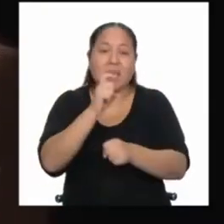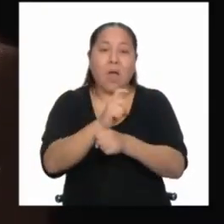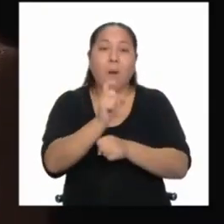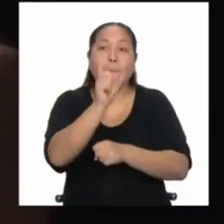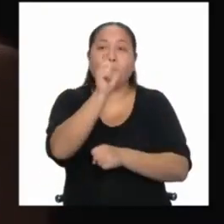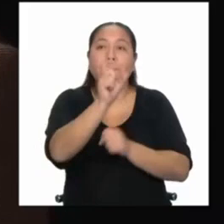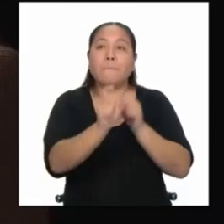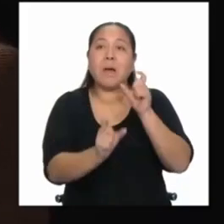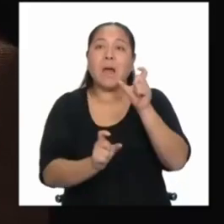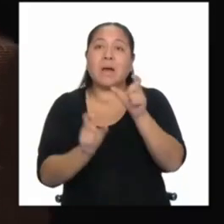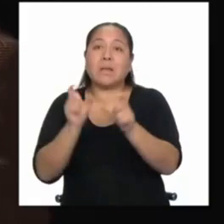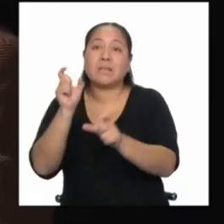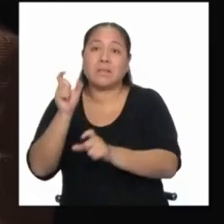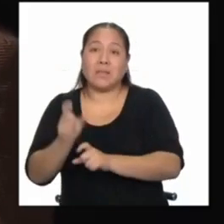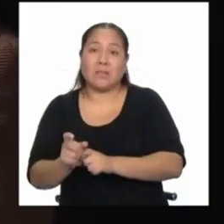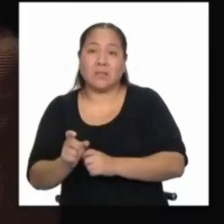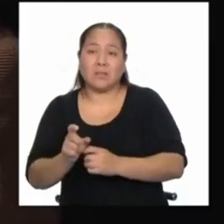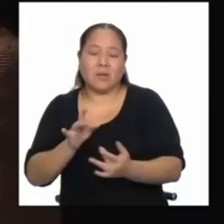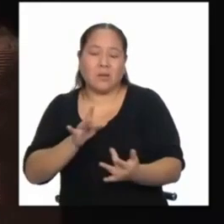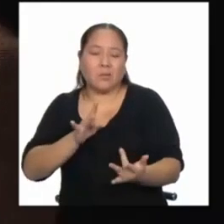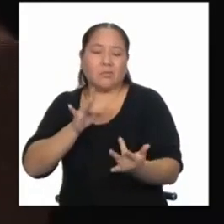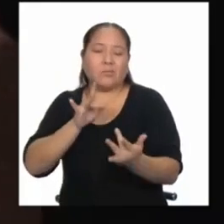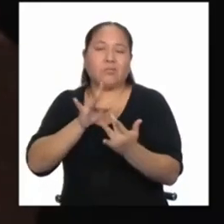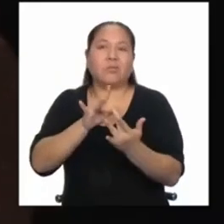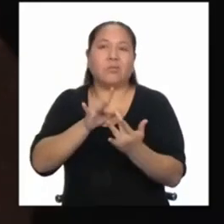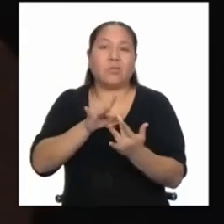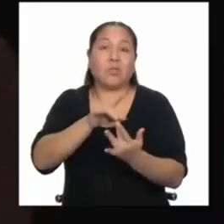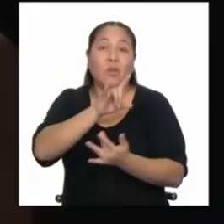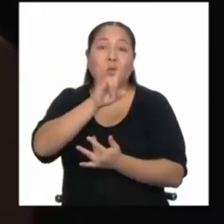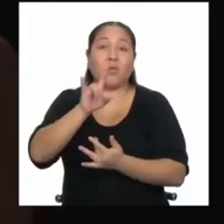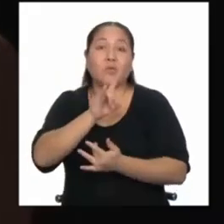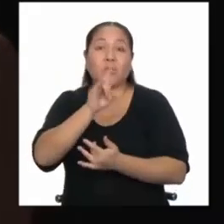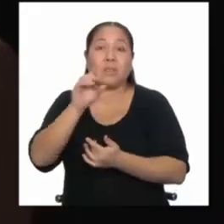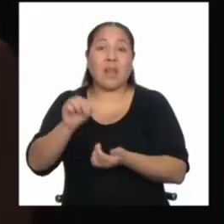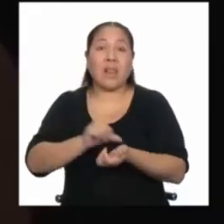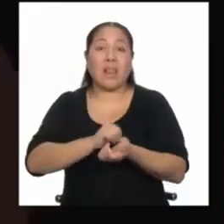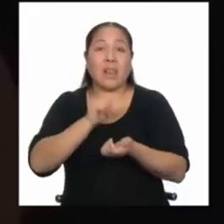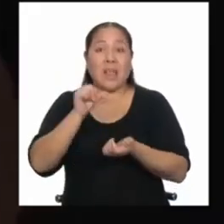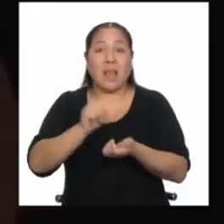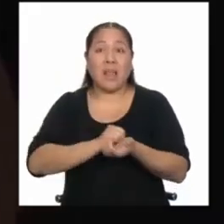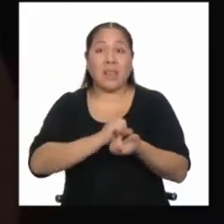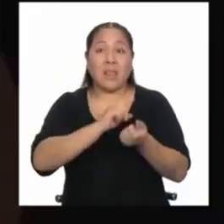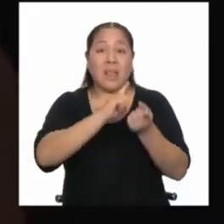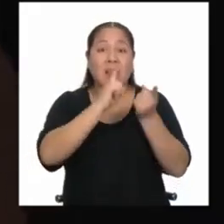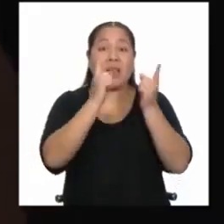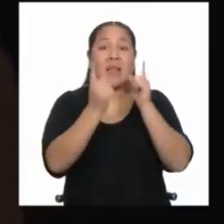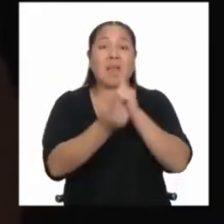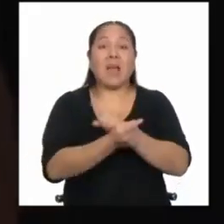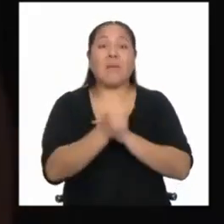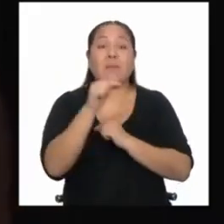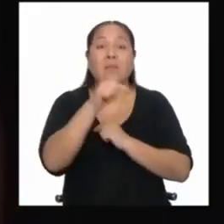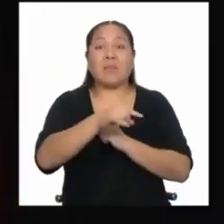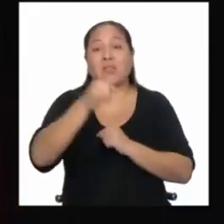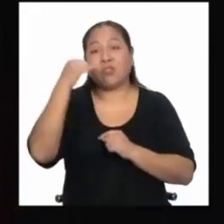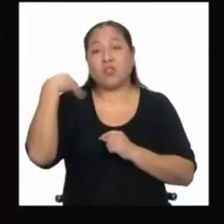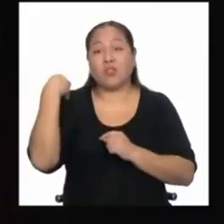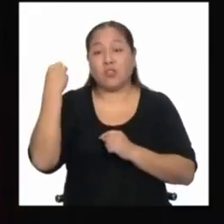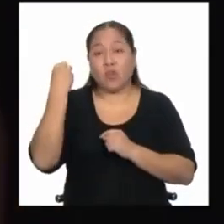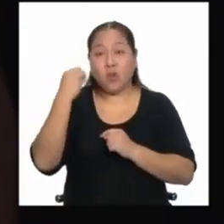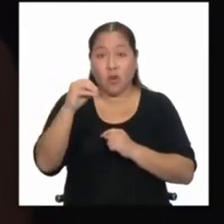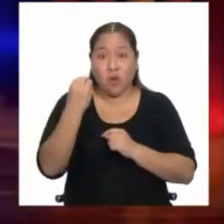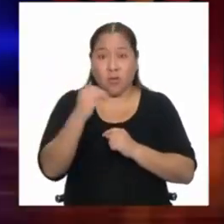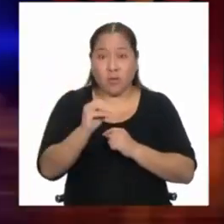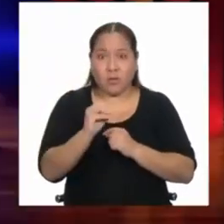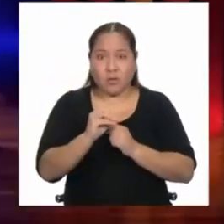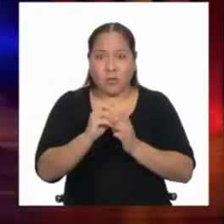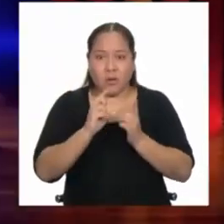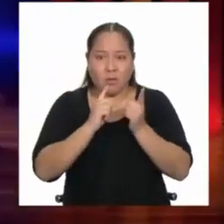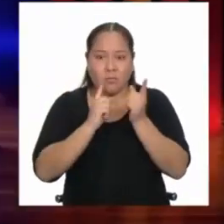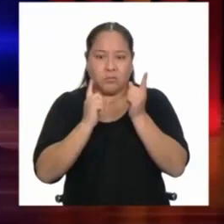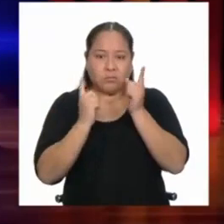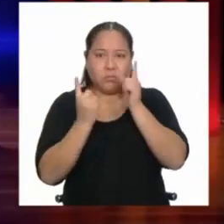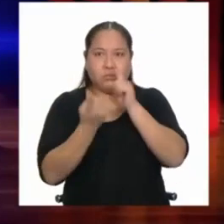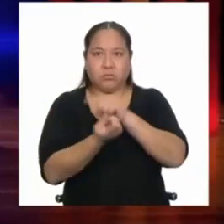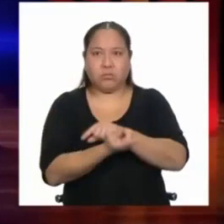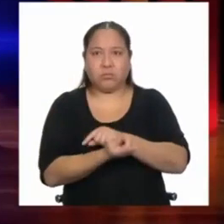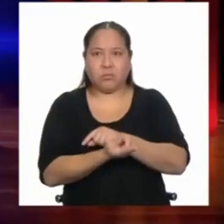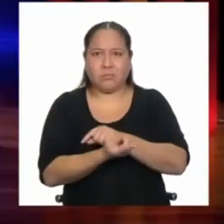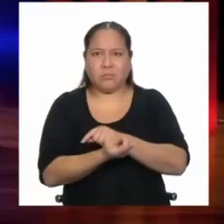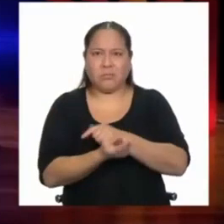personas, nos hemos dado cuenta de que el impacto del uso del arte en la transformación de estos jóvenes ha sido tan grande y tan fuerte, que